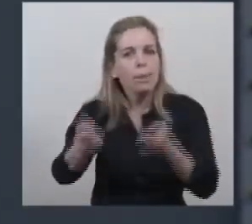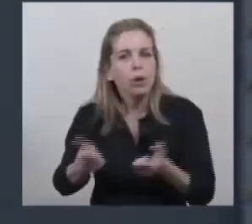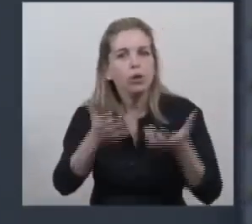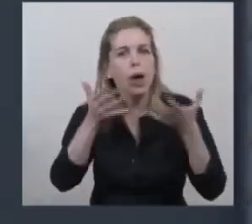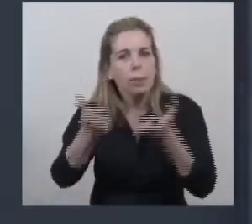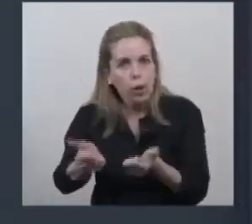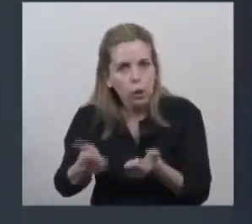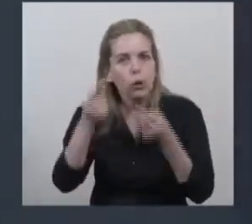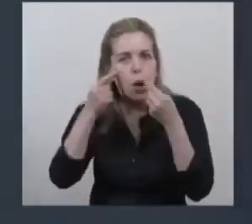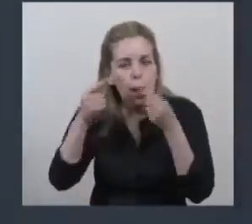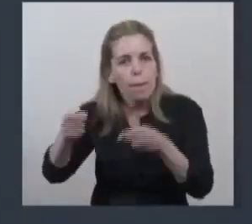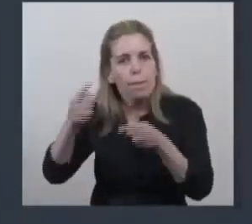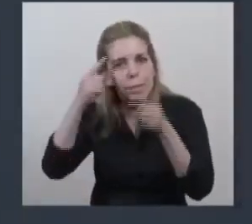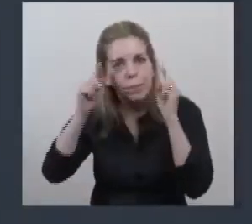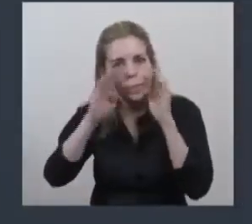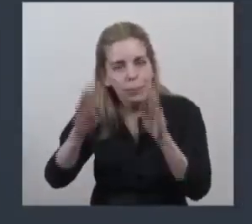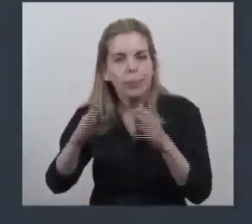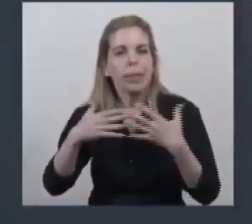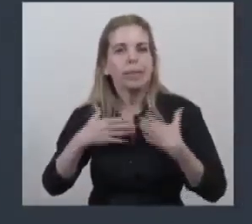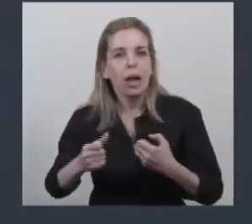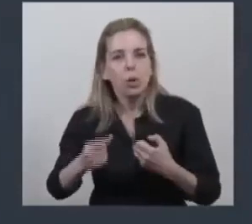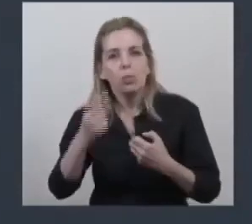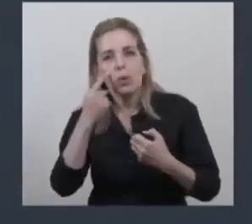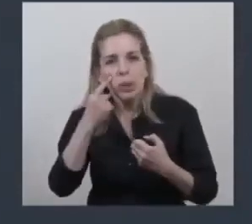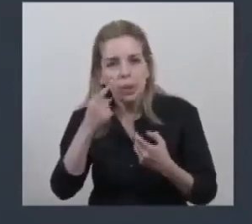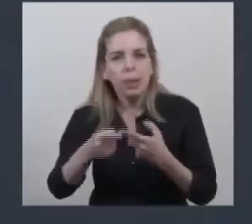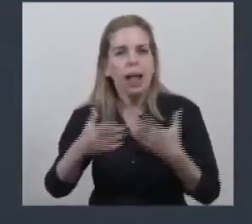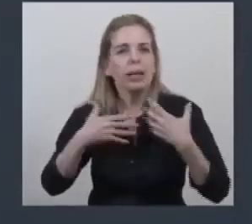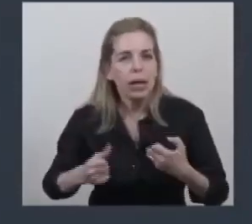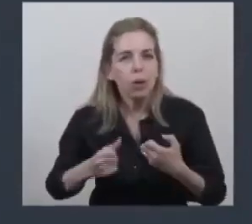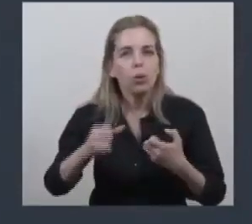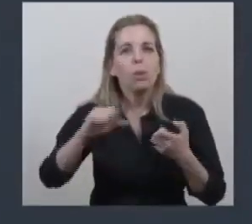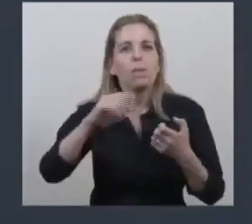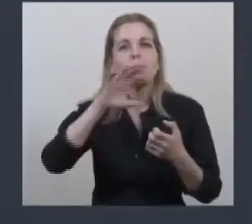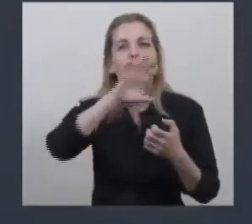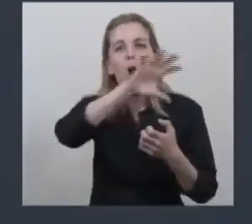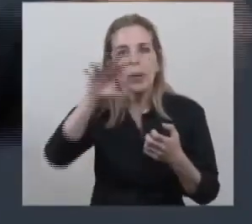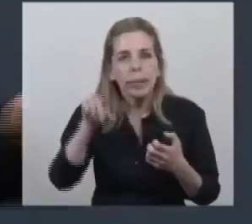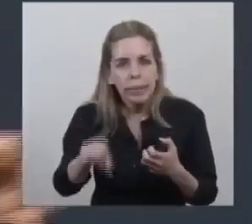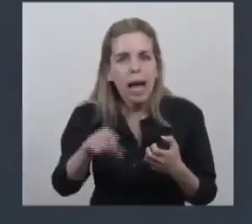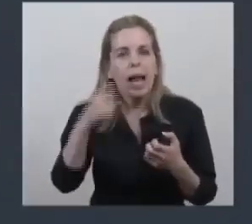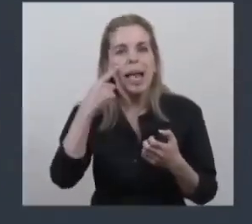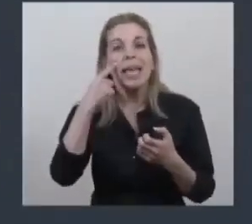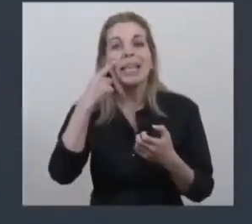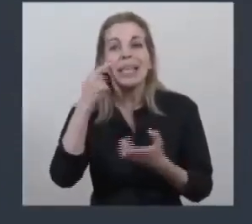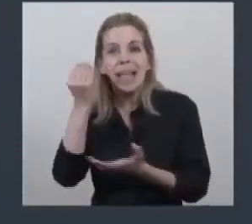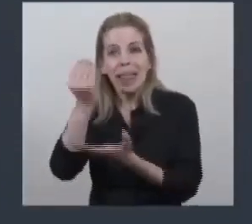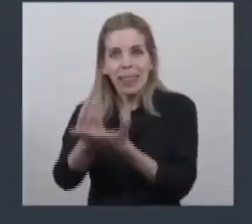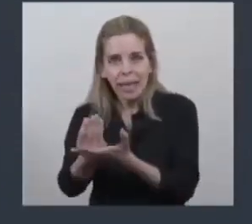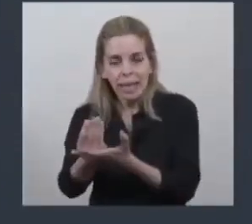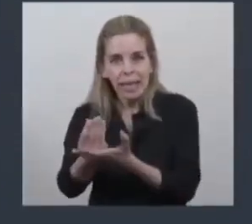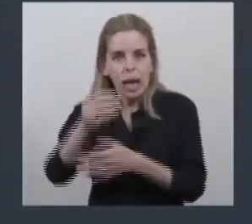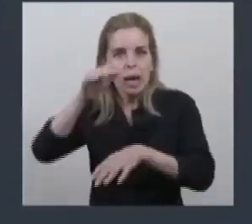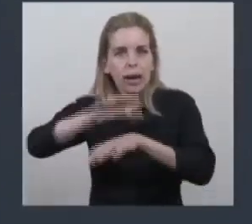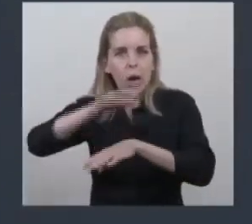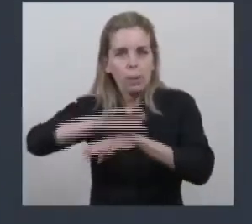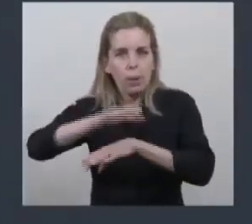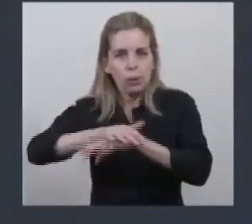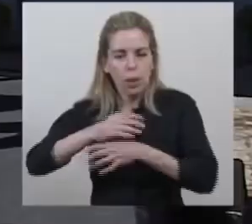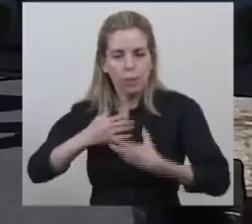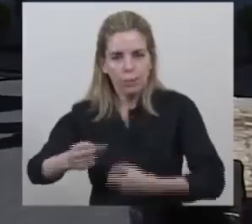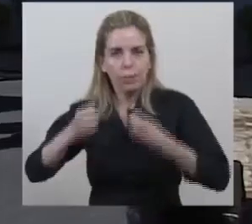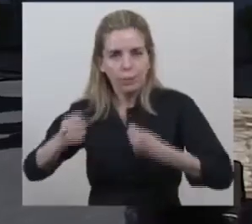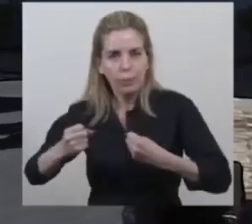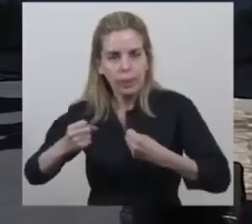sostuvo la salud municipal, sostuvo la salud provincial, un intendente intrépido con agallas